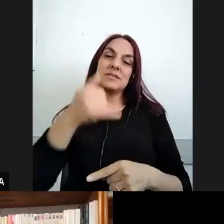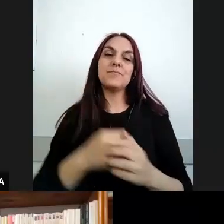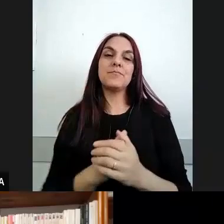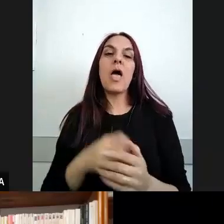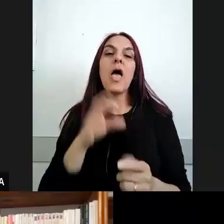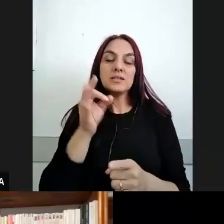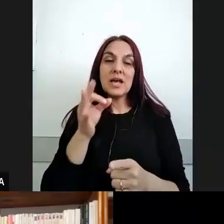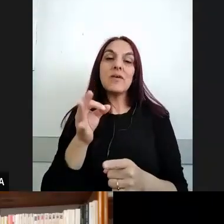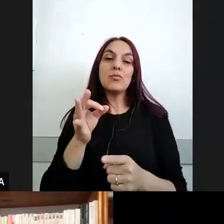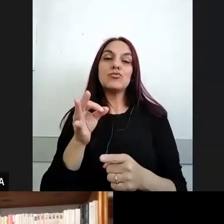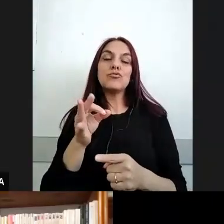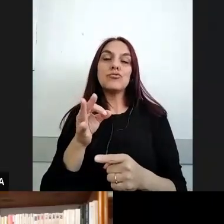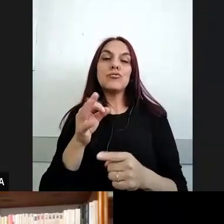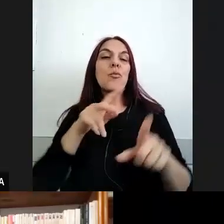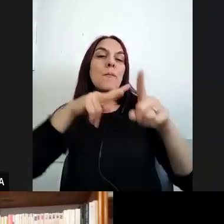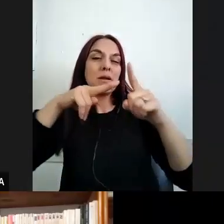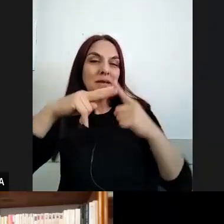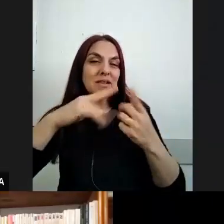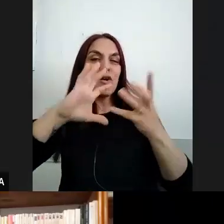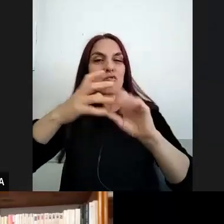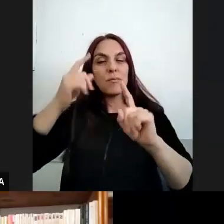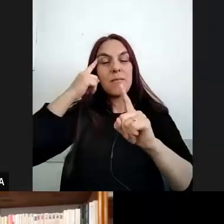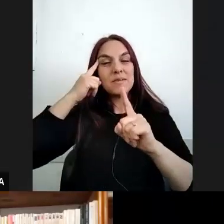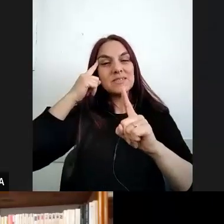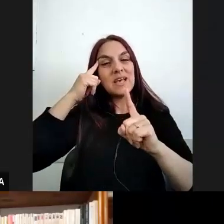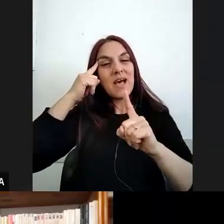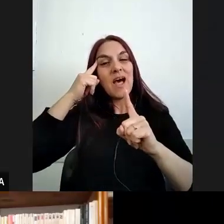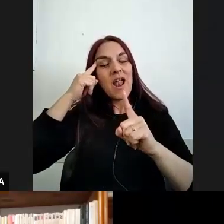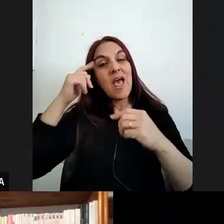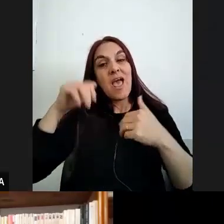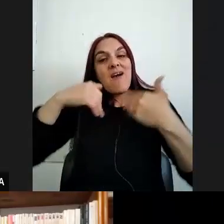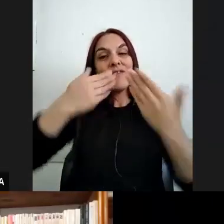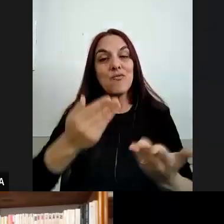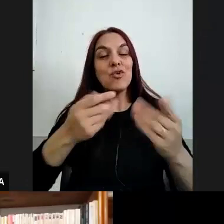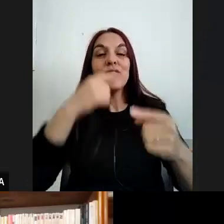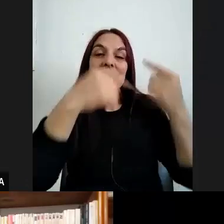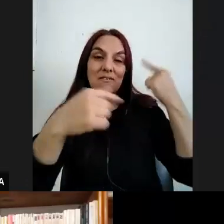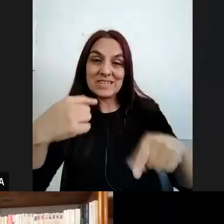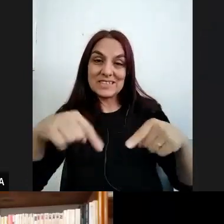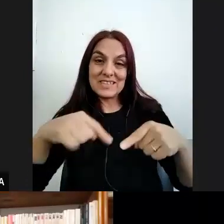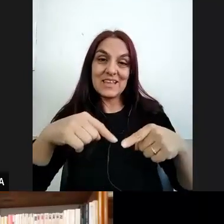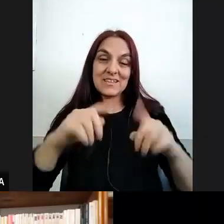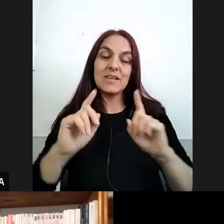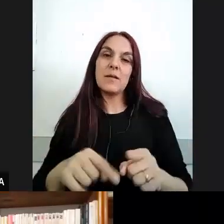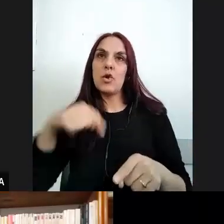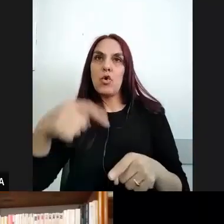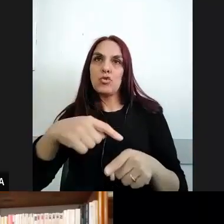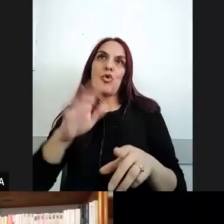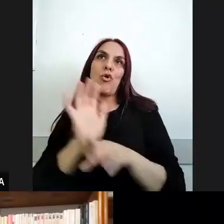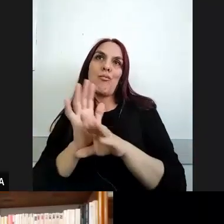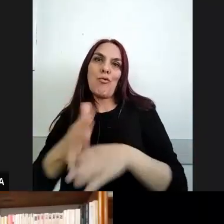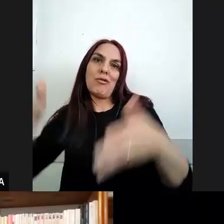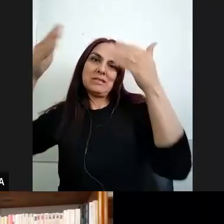conviven digamos perspectivas y posiciones celebratorias de la diversidad con los mandatos nacionalistas que dejan sus huellas